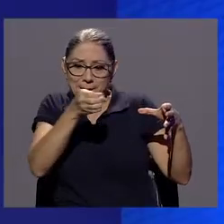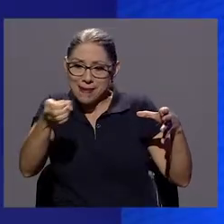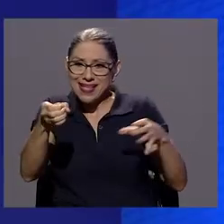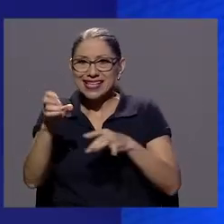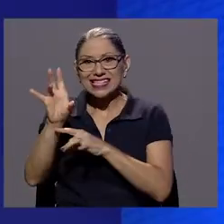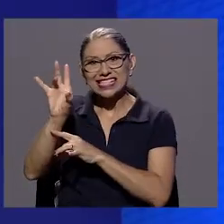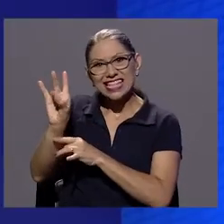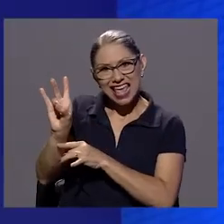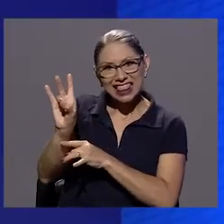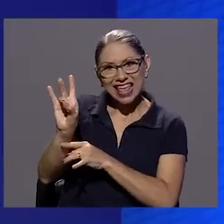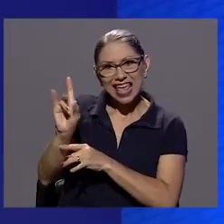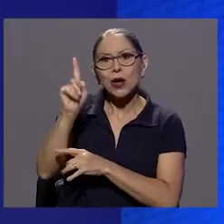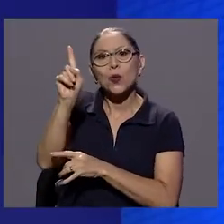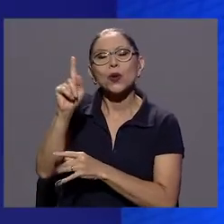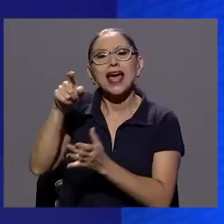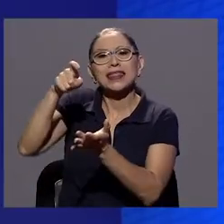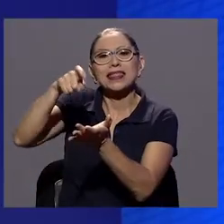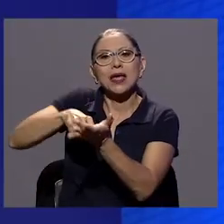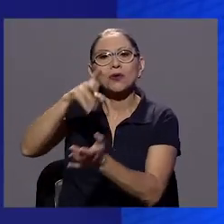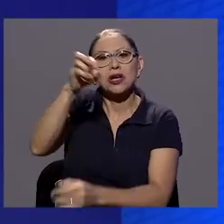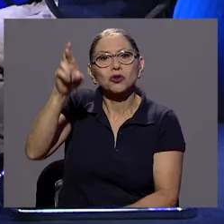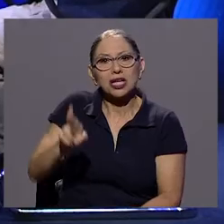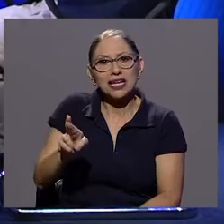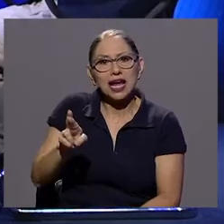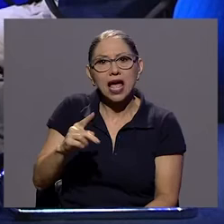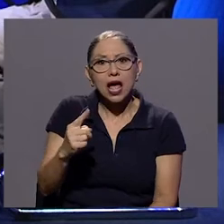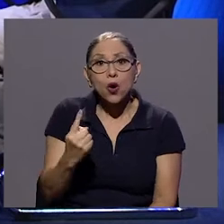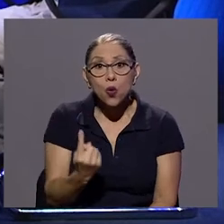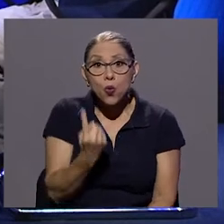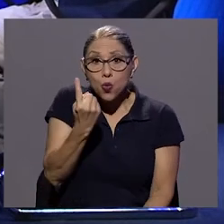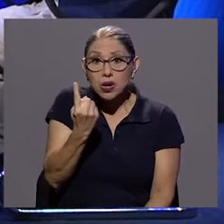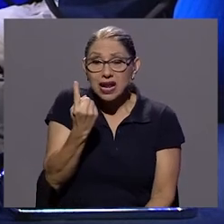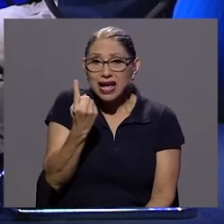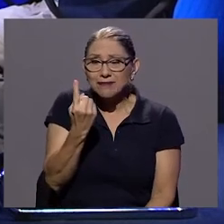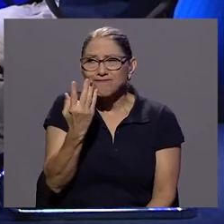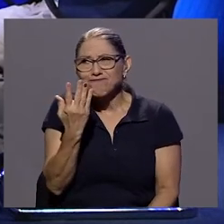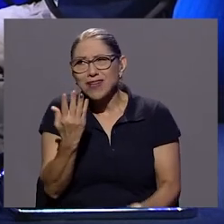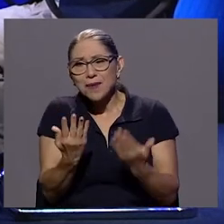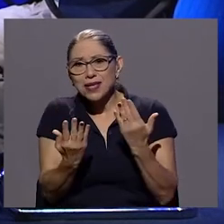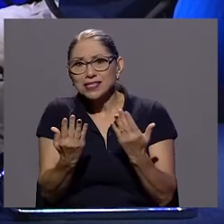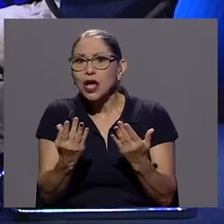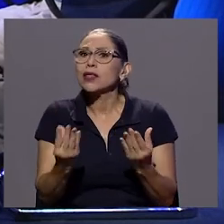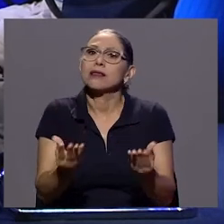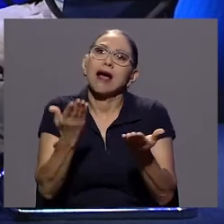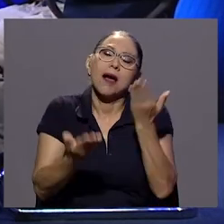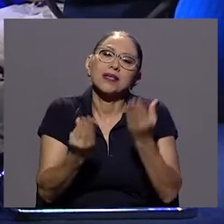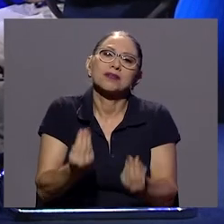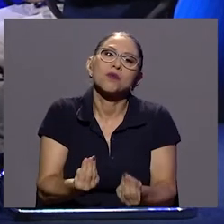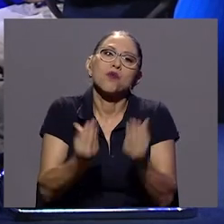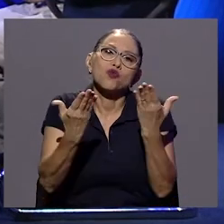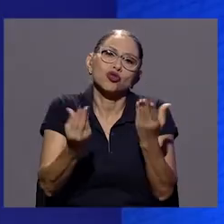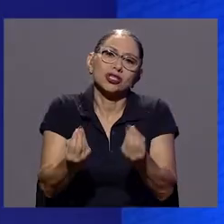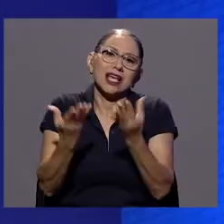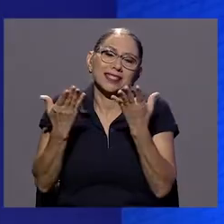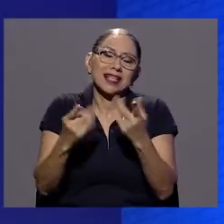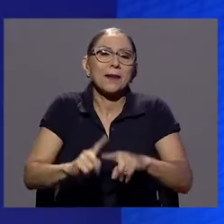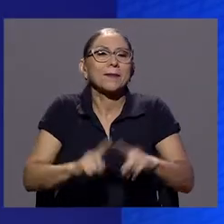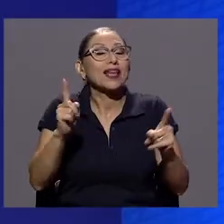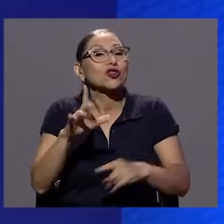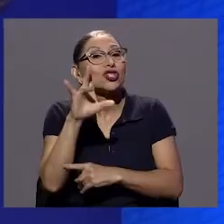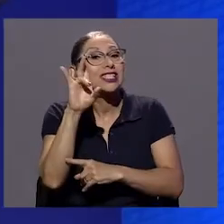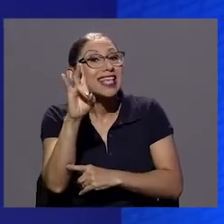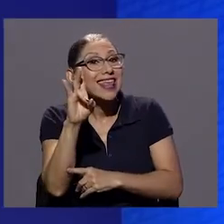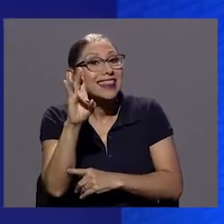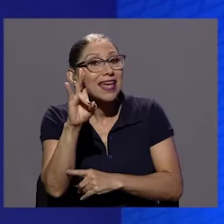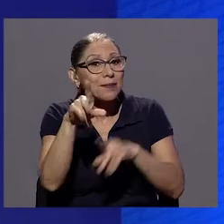la única, puede ser que tenga muchas deudas, pero 7 de cada 10 personas tienen algún tipo de deuda. Sí, y bueno,